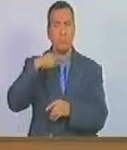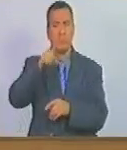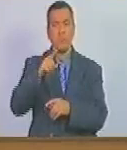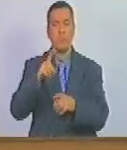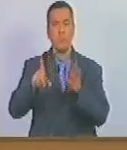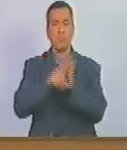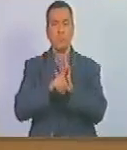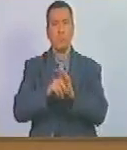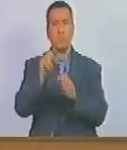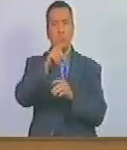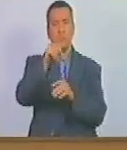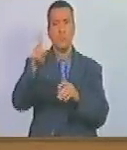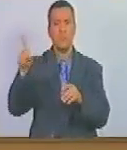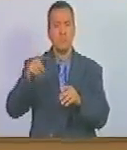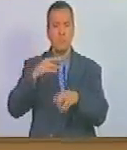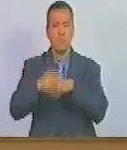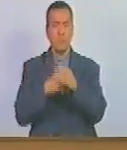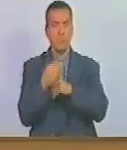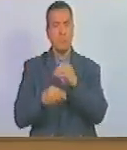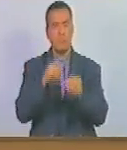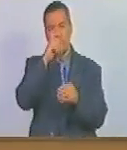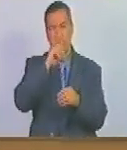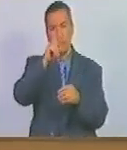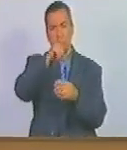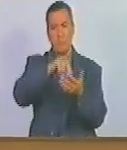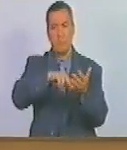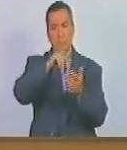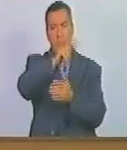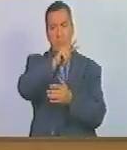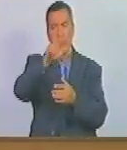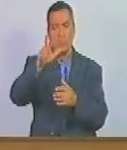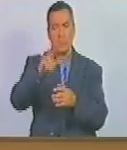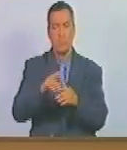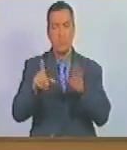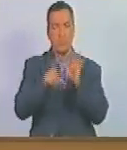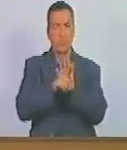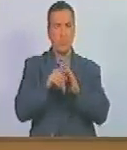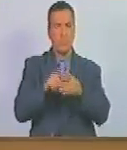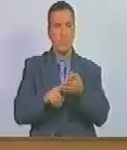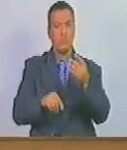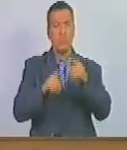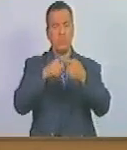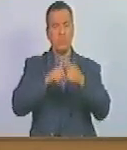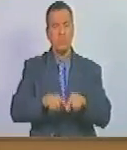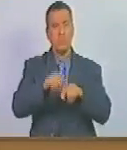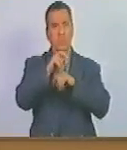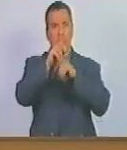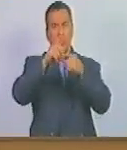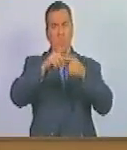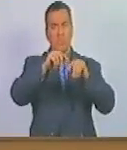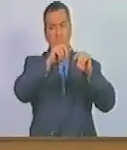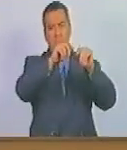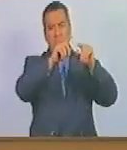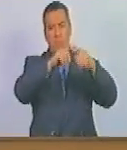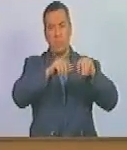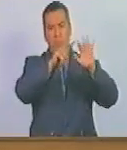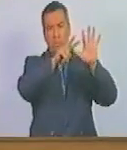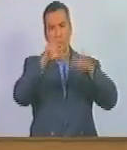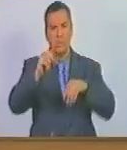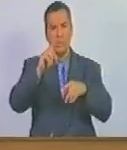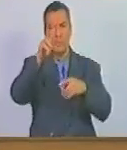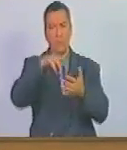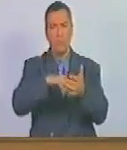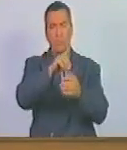la ley número 11 sancionada en el año 2023 y la ley número 70 sancionada entre los años